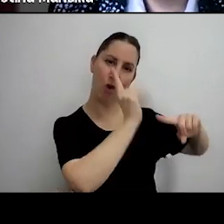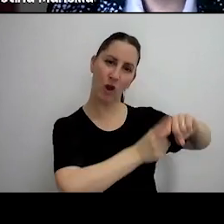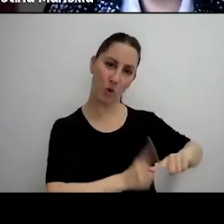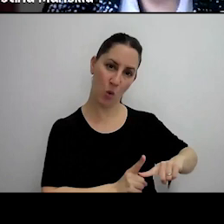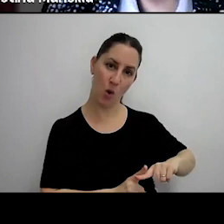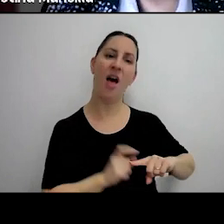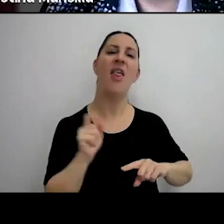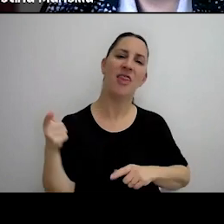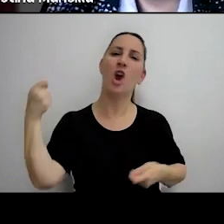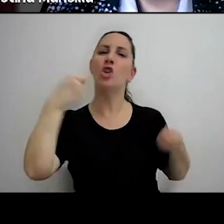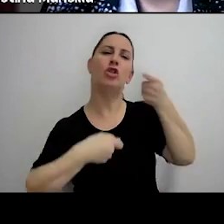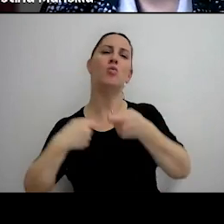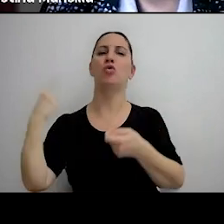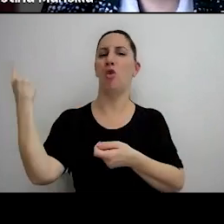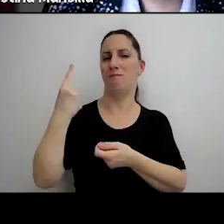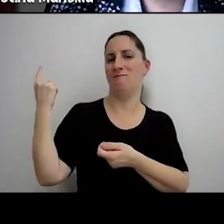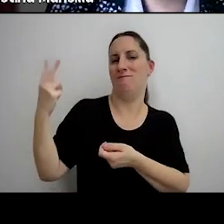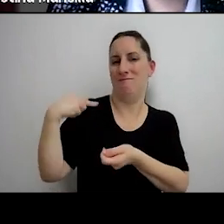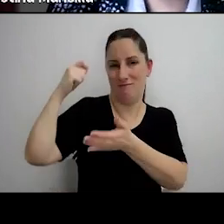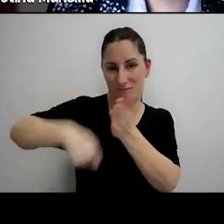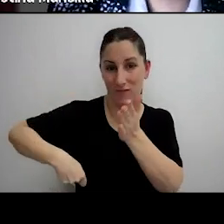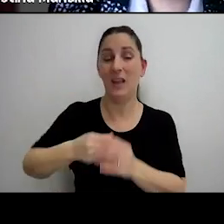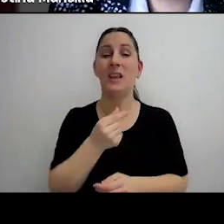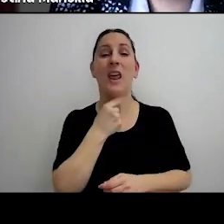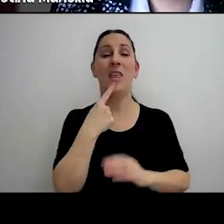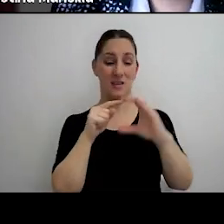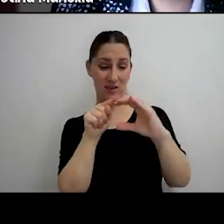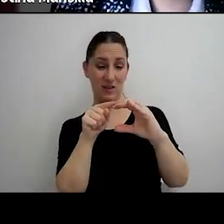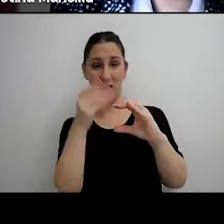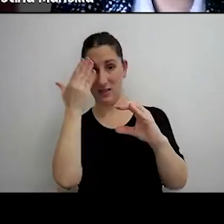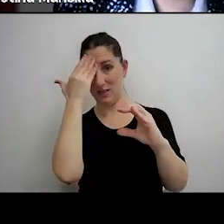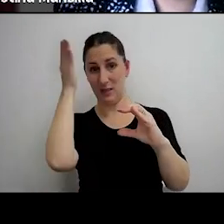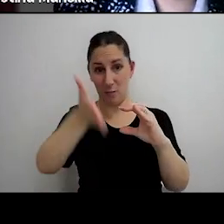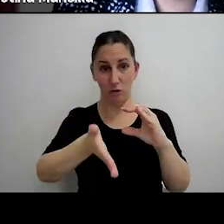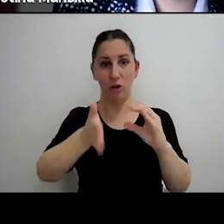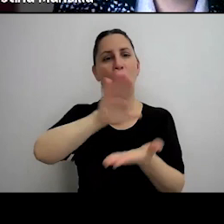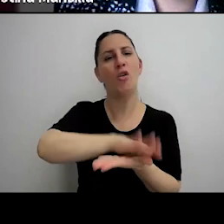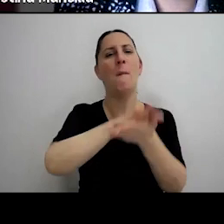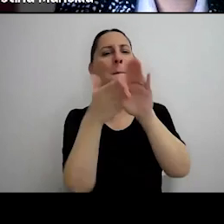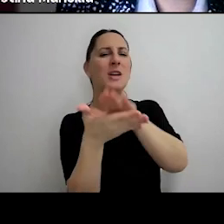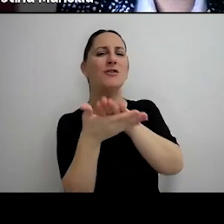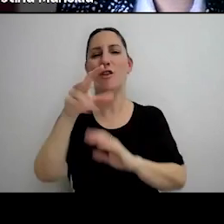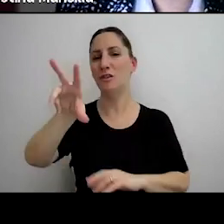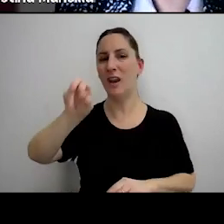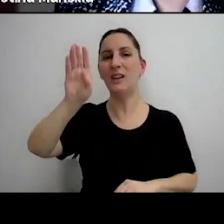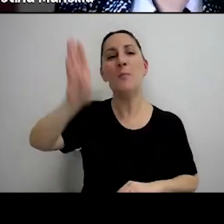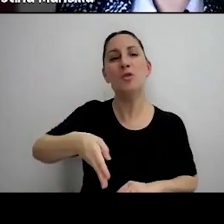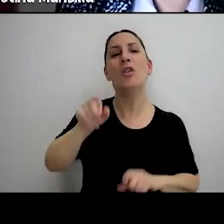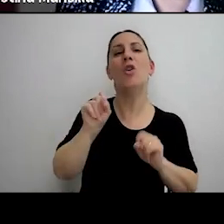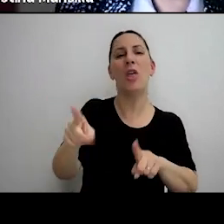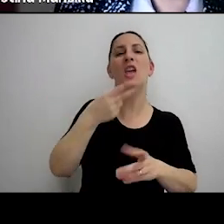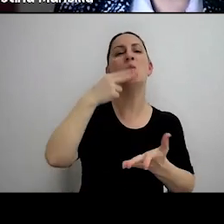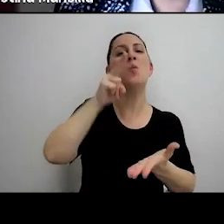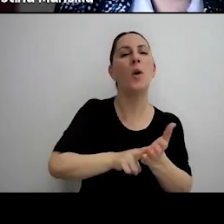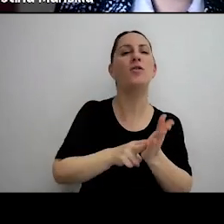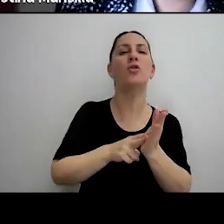patronales. O sea que de ese 15% lo voy a compensar con el 30% del impuesto al